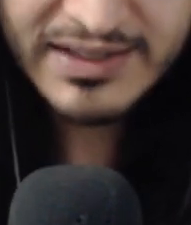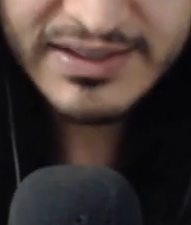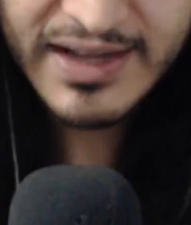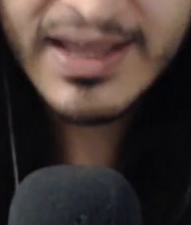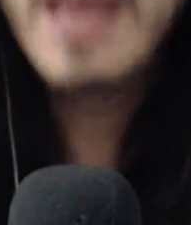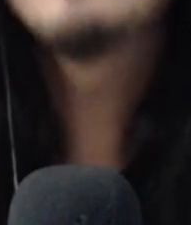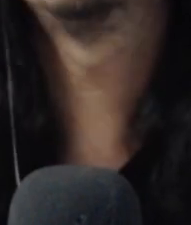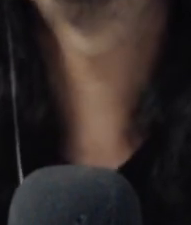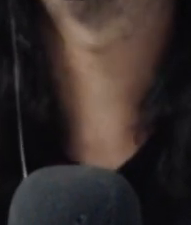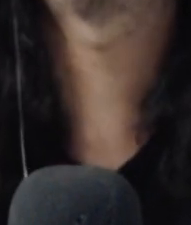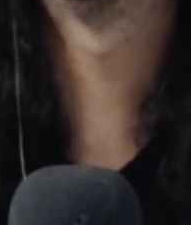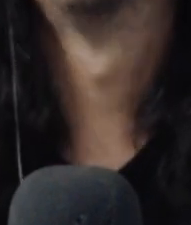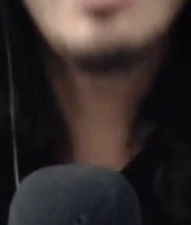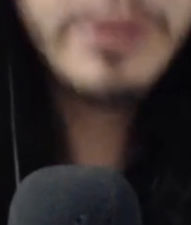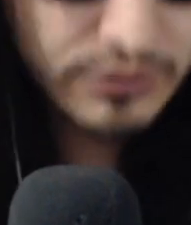siempre a la izquierda con el pueblo. Adiós.